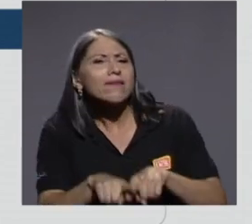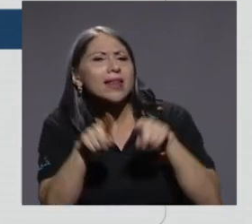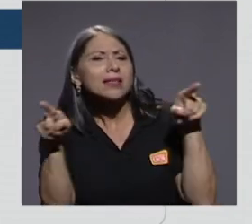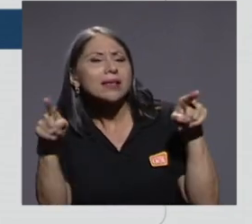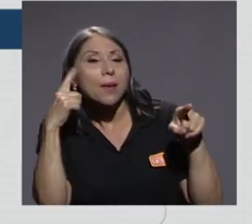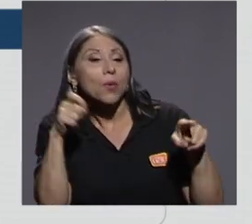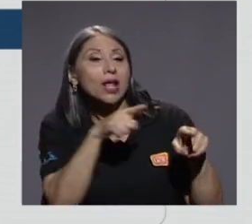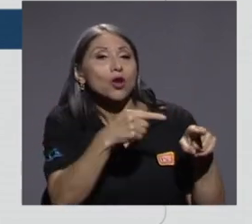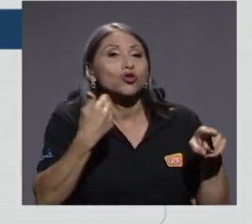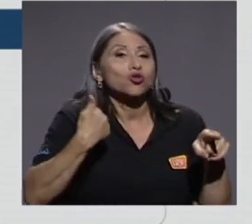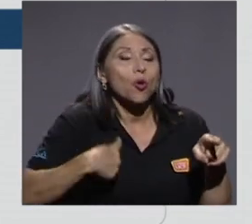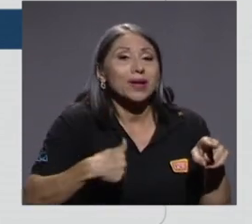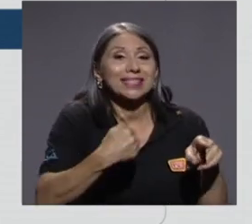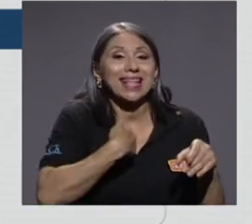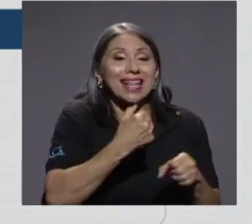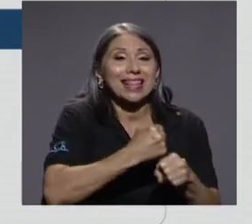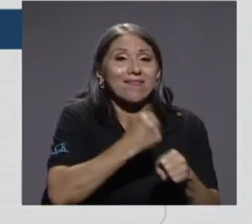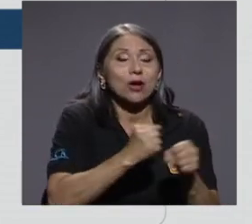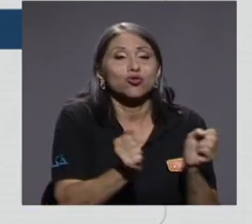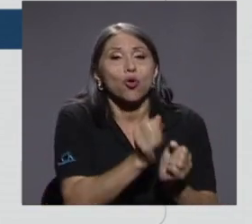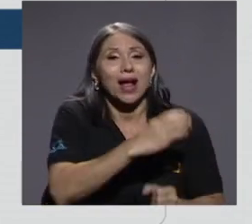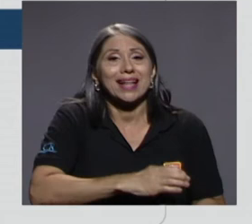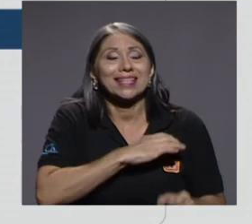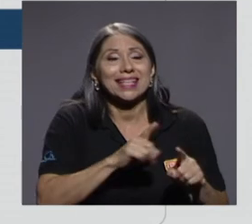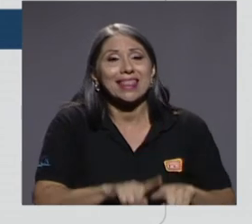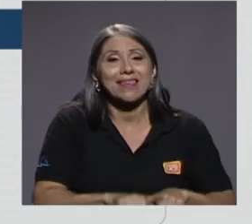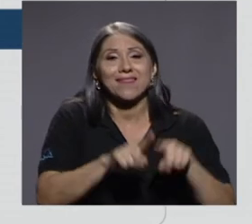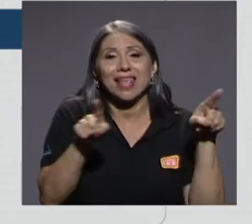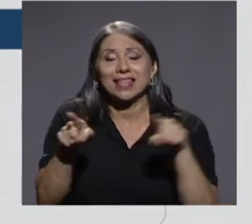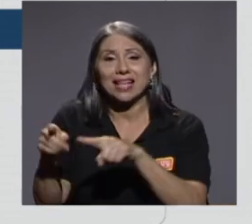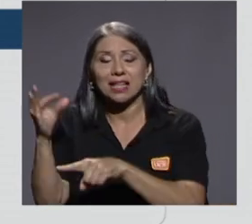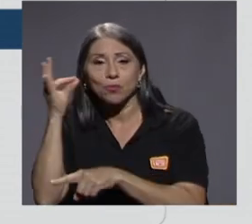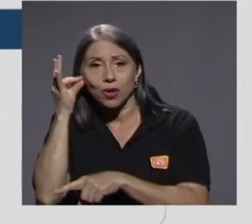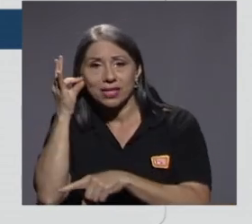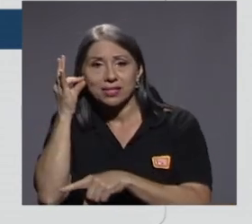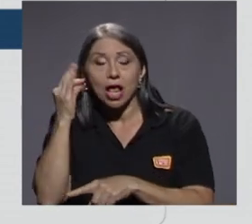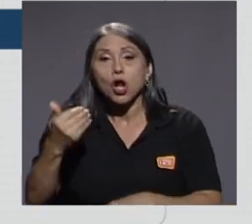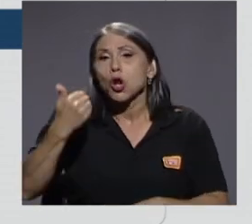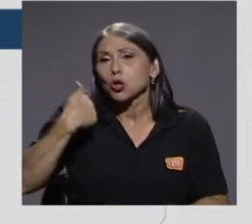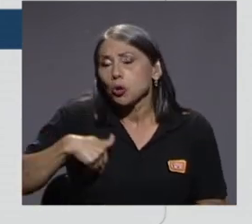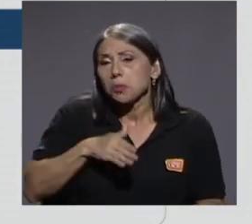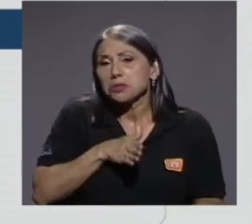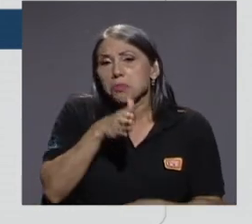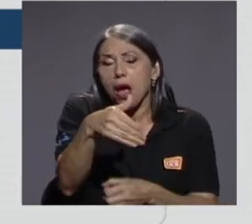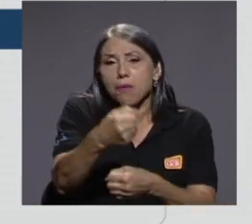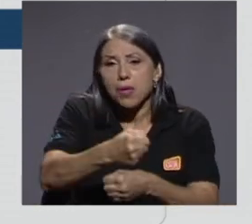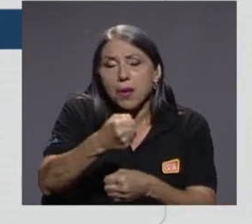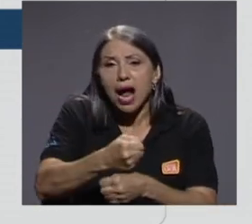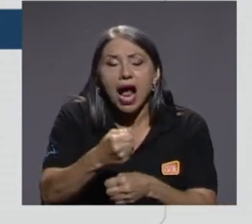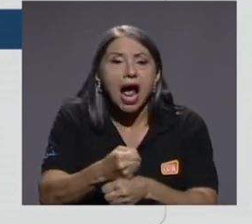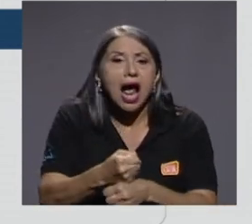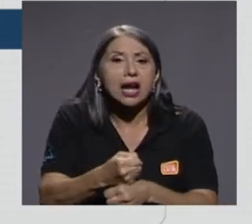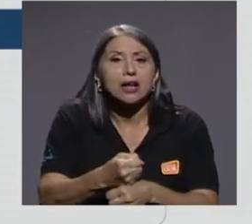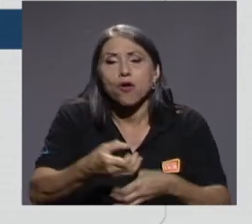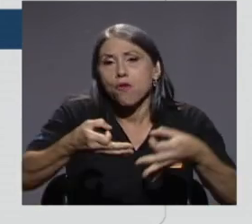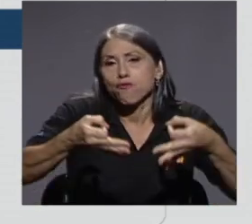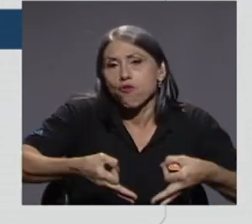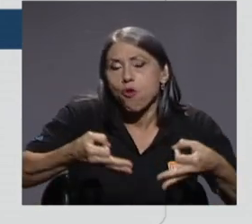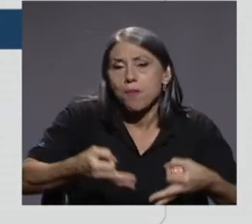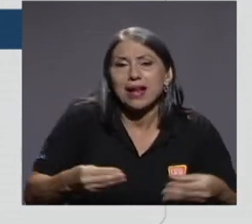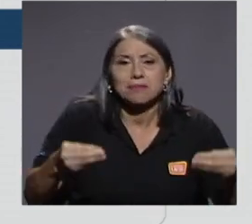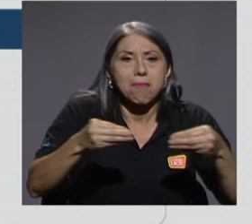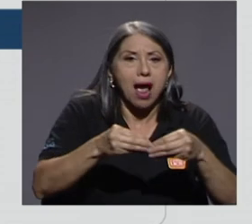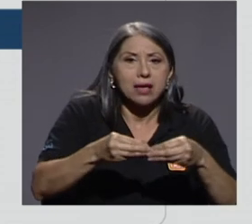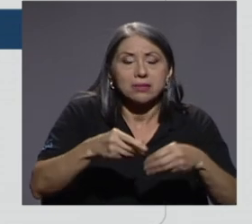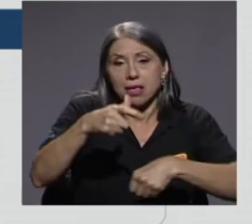características diferentes a las de las mujeres. Los hombres tienden a ir a trabajos que son en mayor proporción formales, de